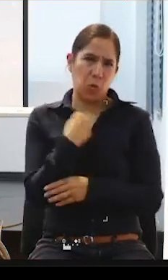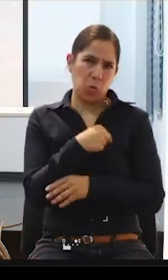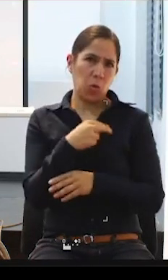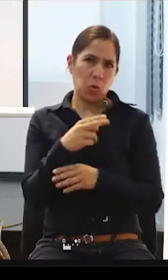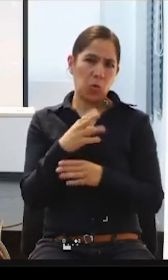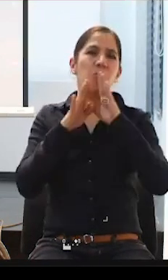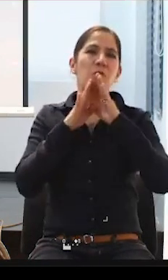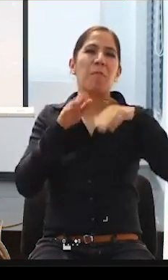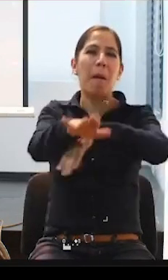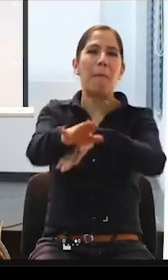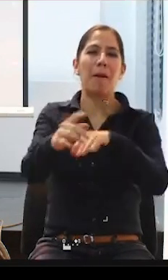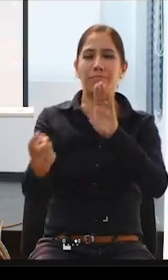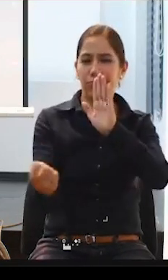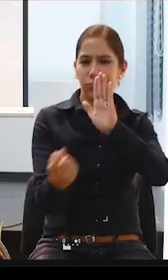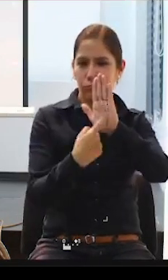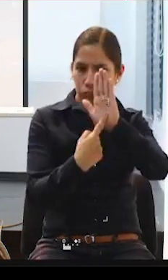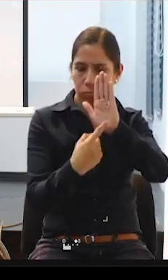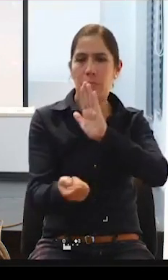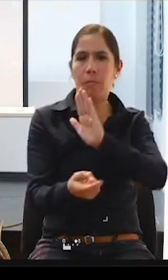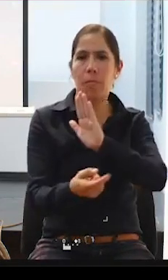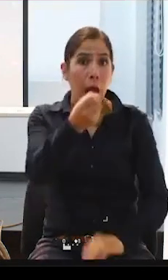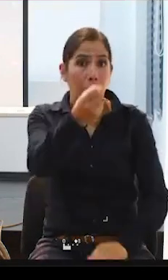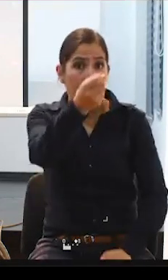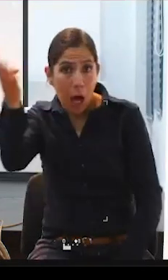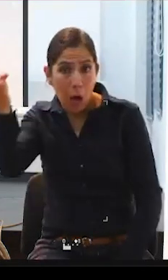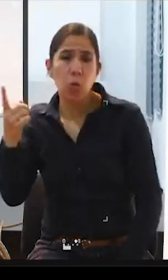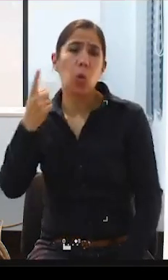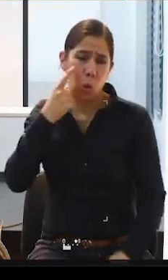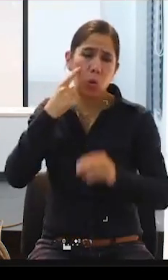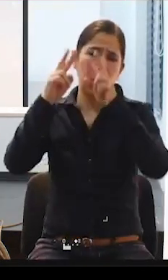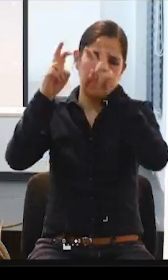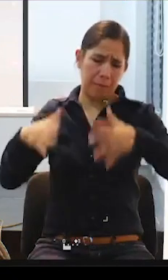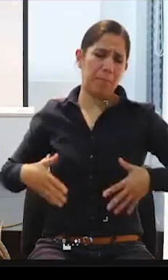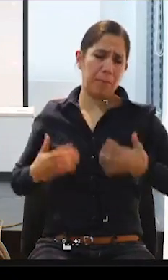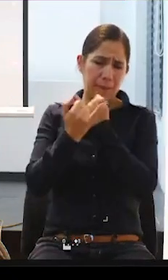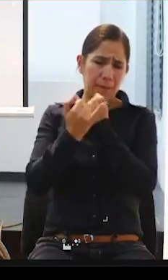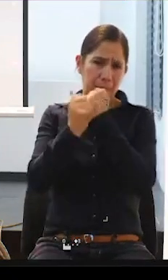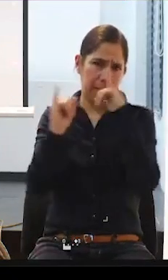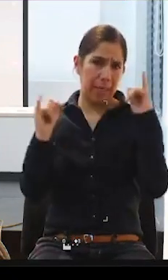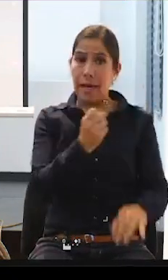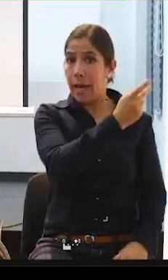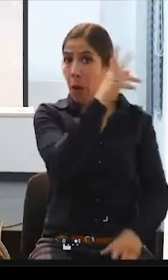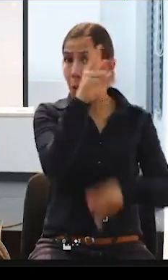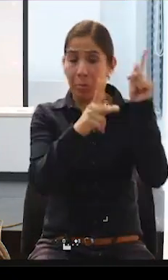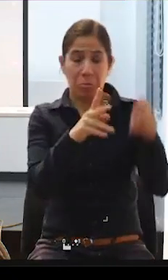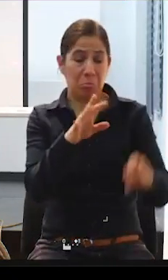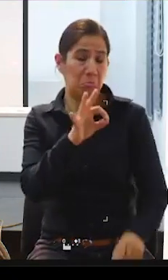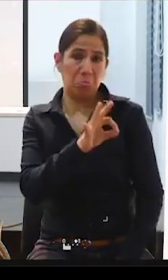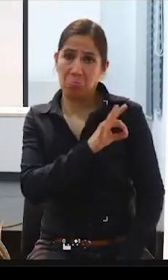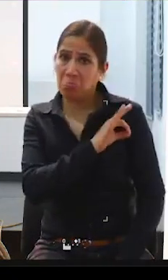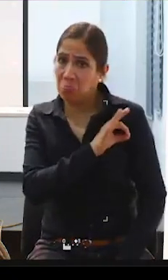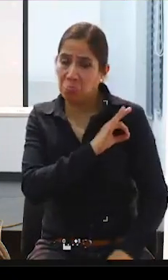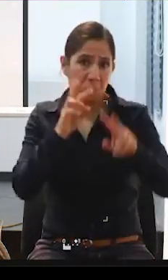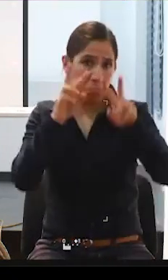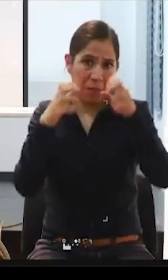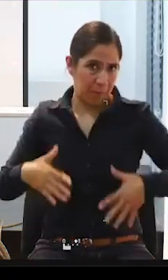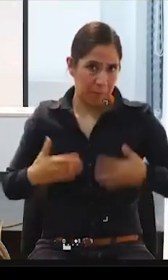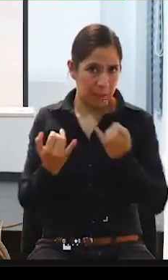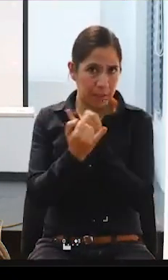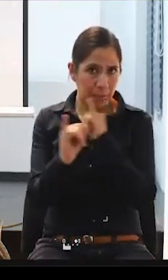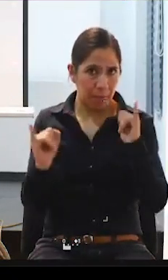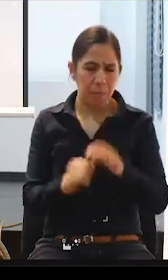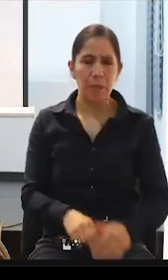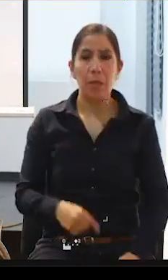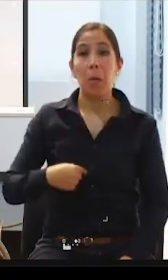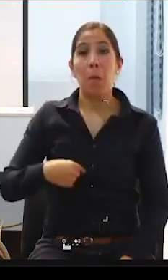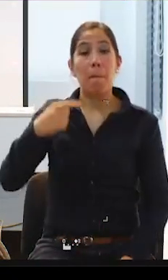aproximación y algún conocimiento, otras no respecto al tema de vida independiente y me parece que hay algo que se tiene que